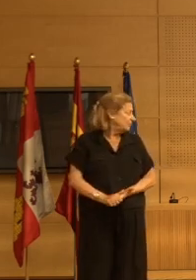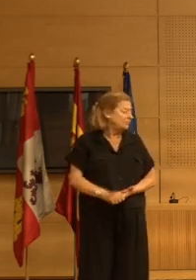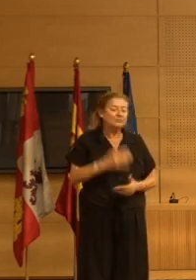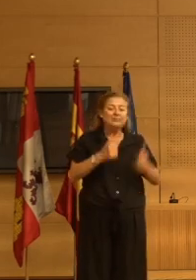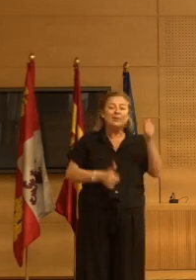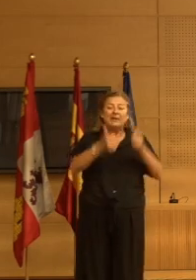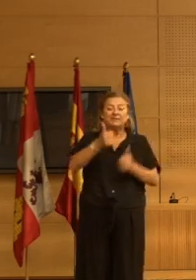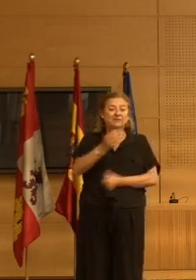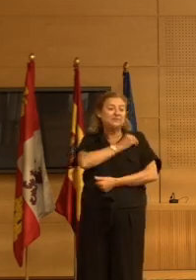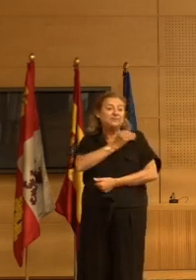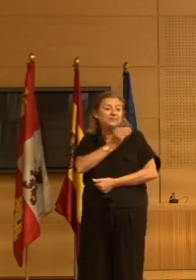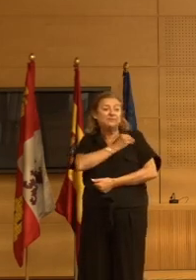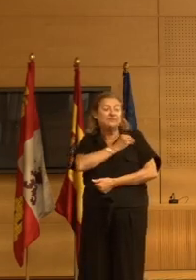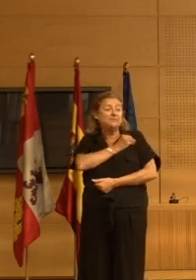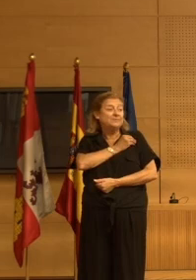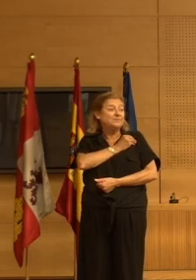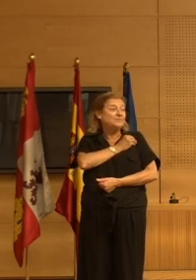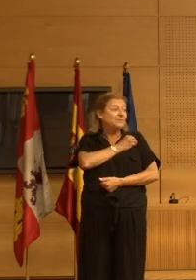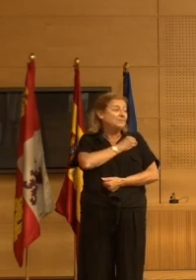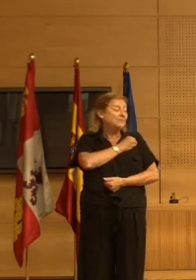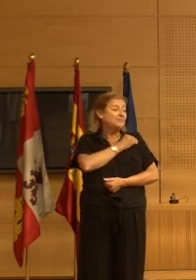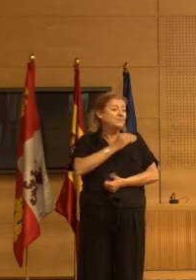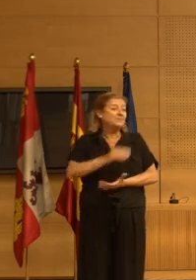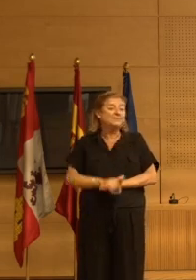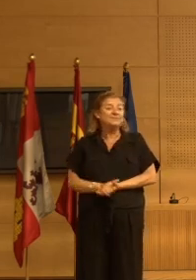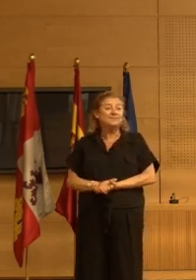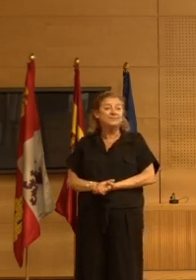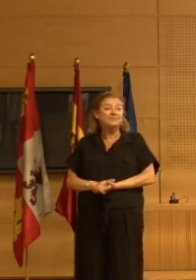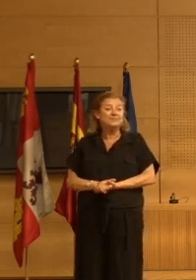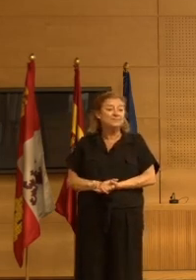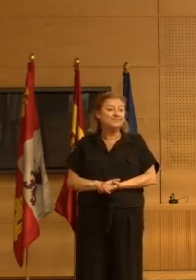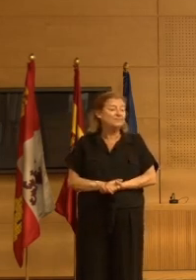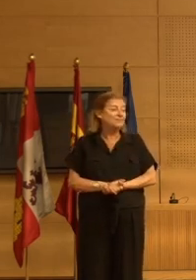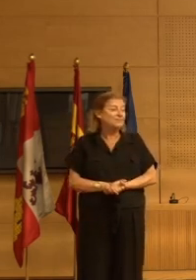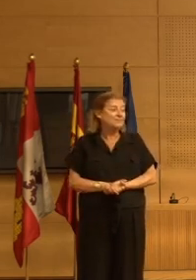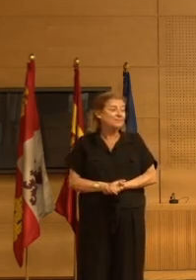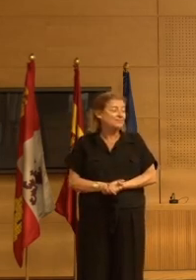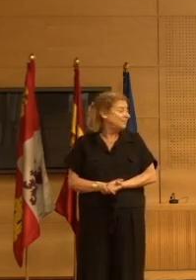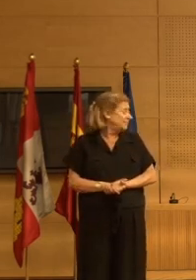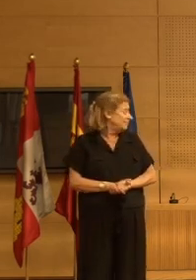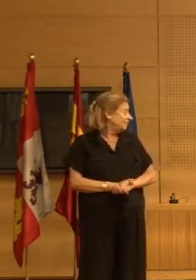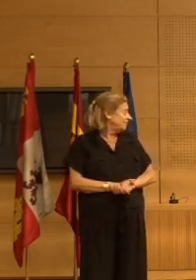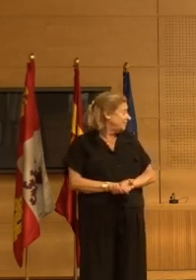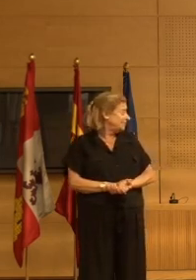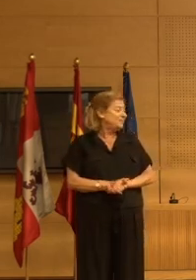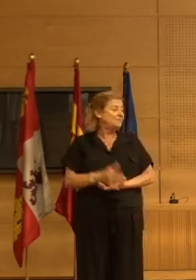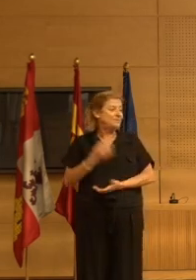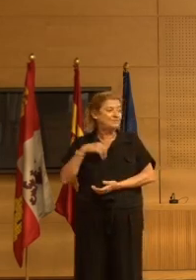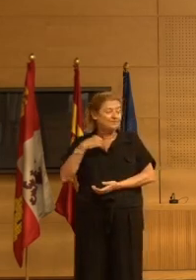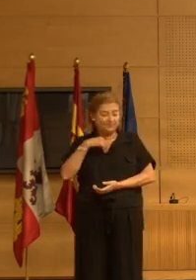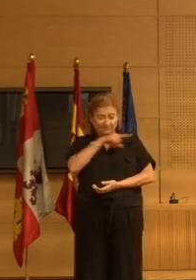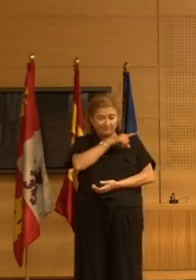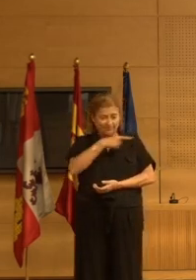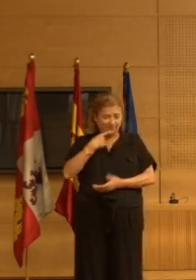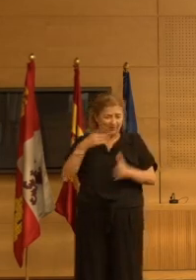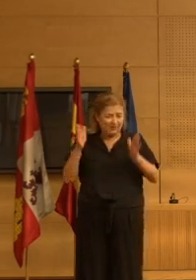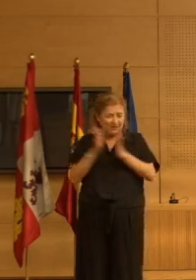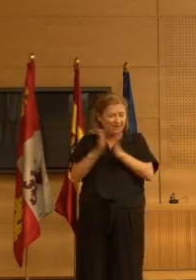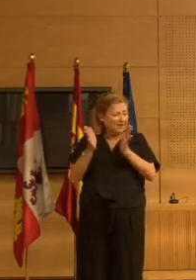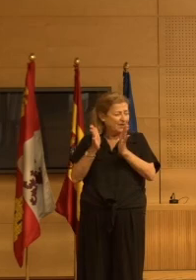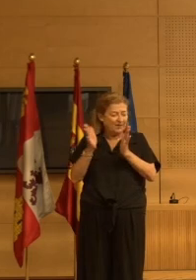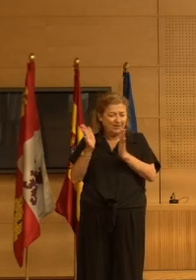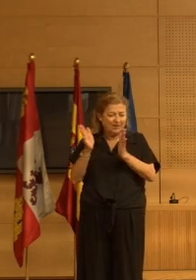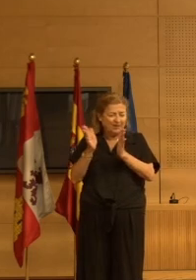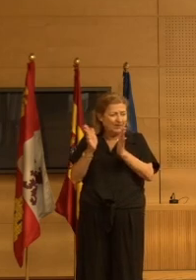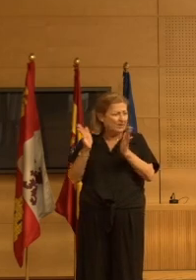más comentario mientras sale la nueva pregunta lo que dices Rubén me inspira como decía el compañero realmente hay que